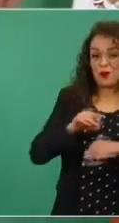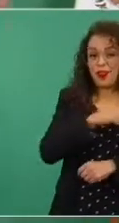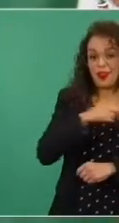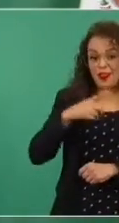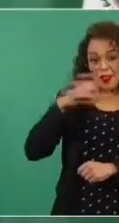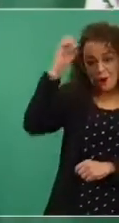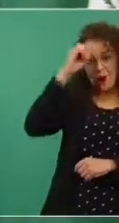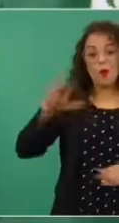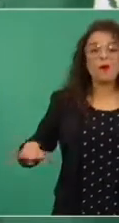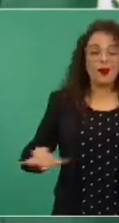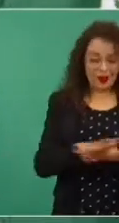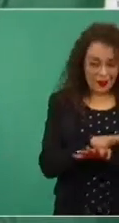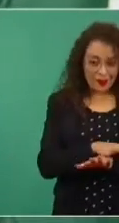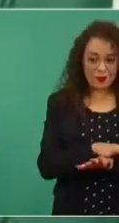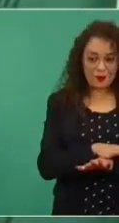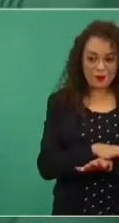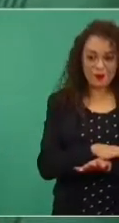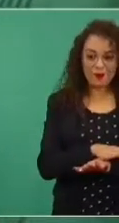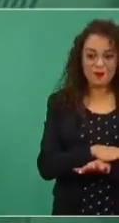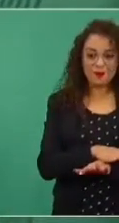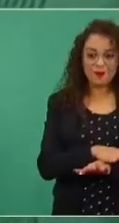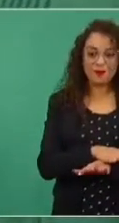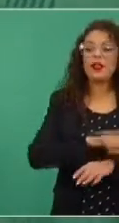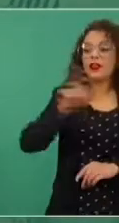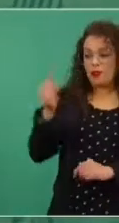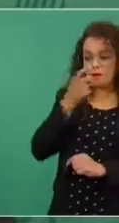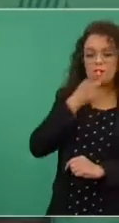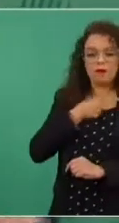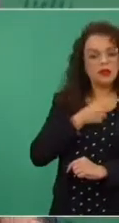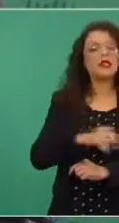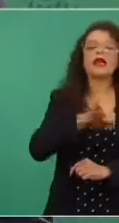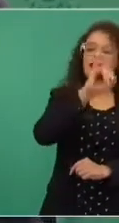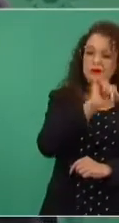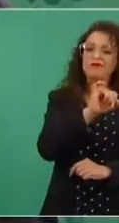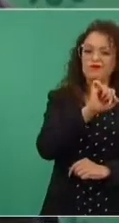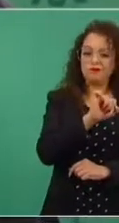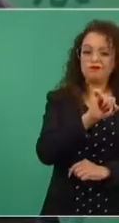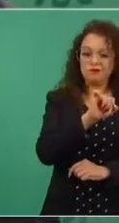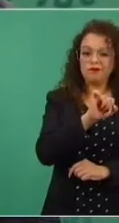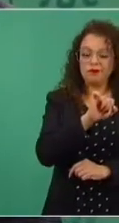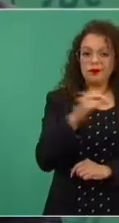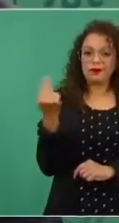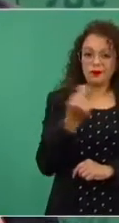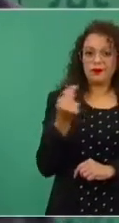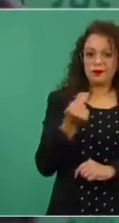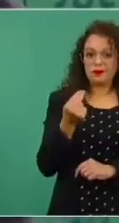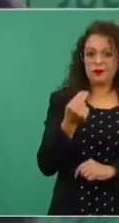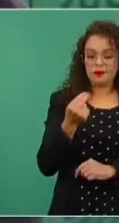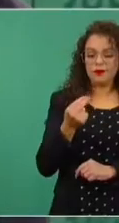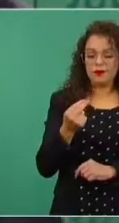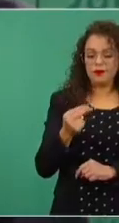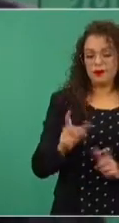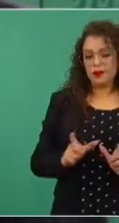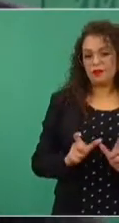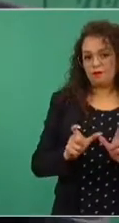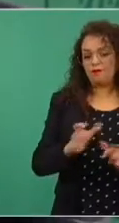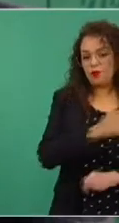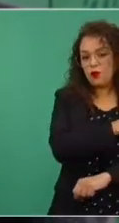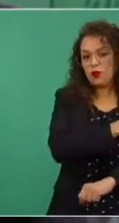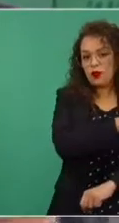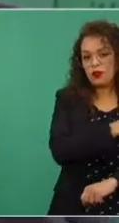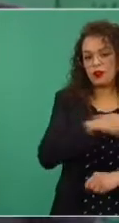Y luego que siempre sí la Guardia Nacional